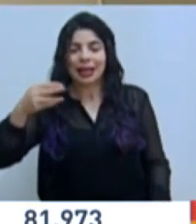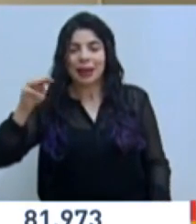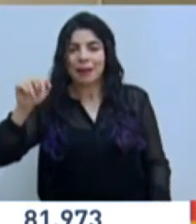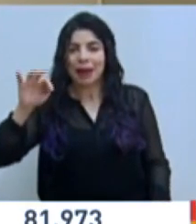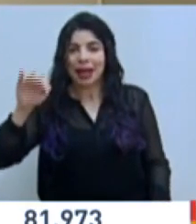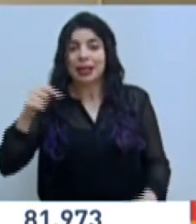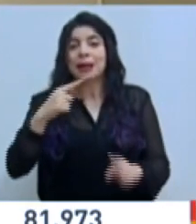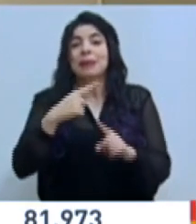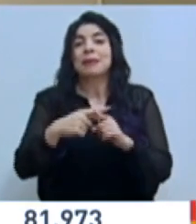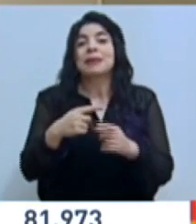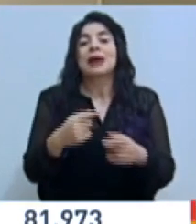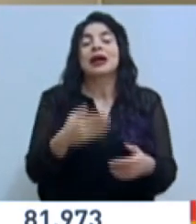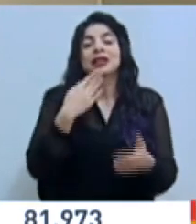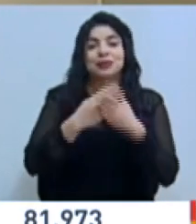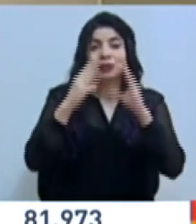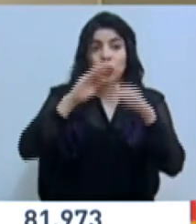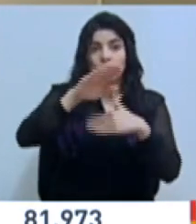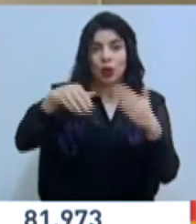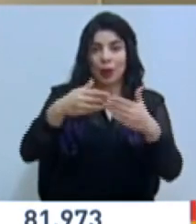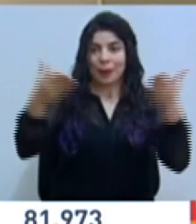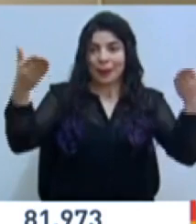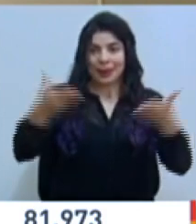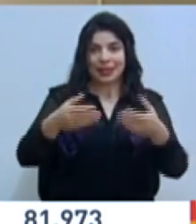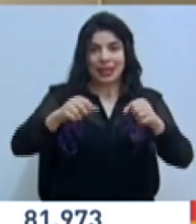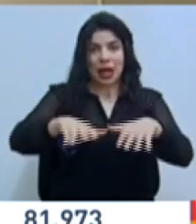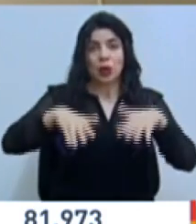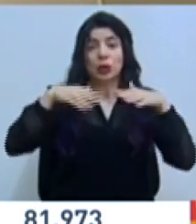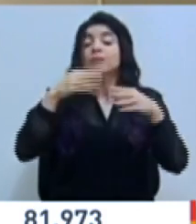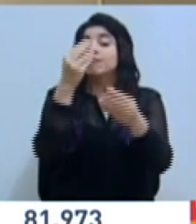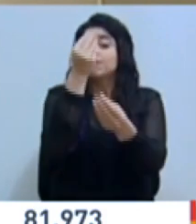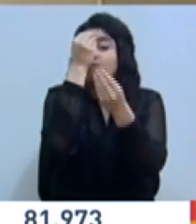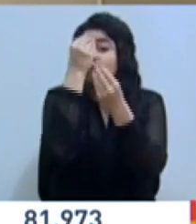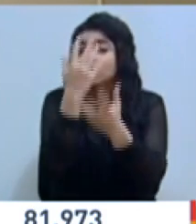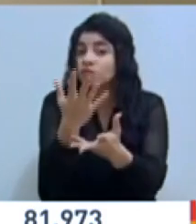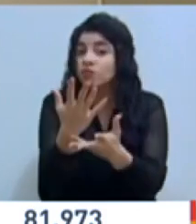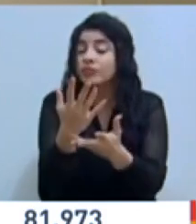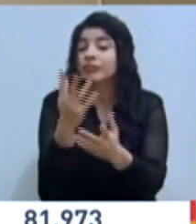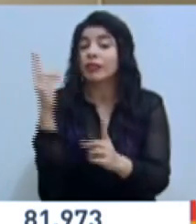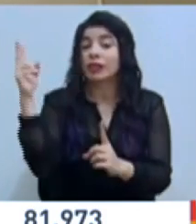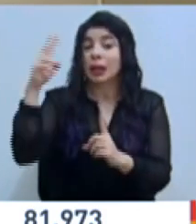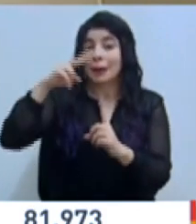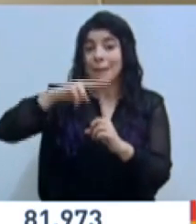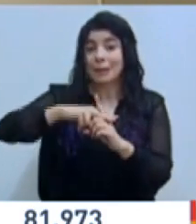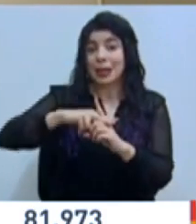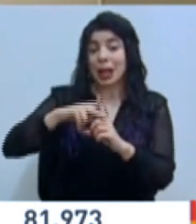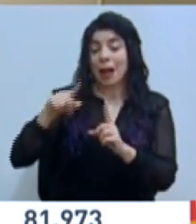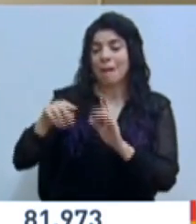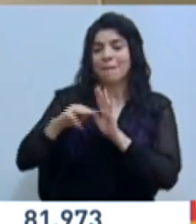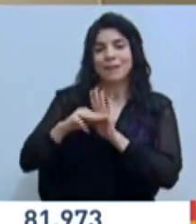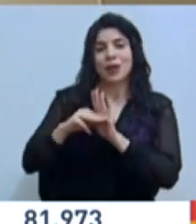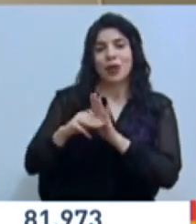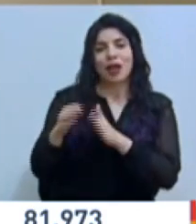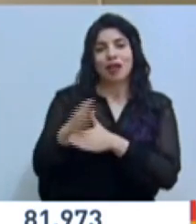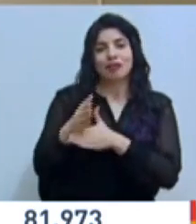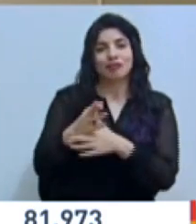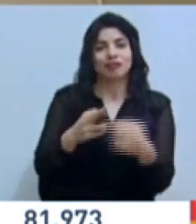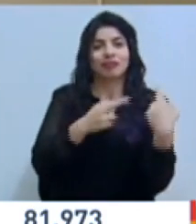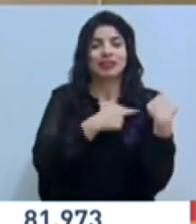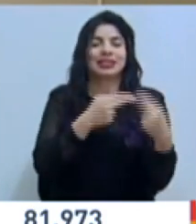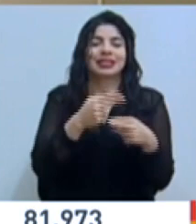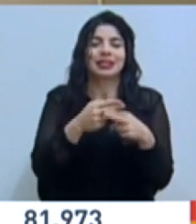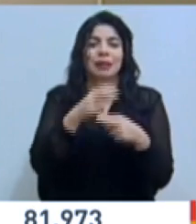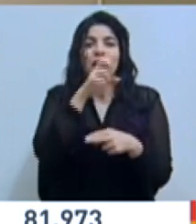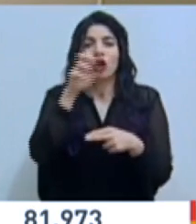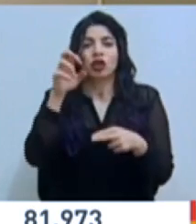los presentes en este auditorio. Quiero informar que en el marco de la aplicación del modelo de gestión compartida de Costa Rica